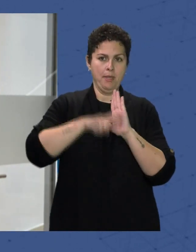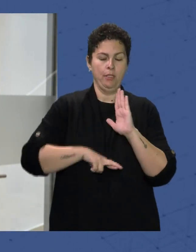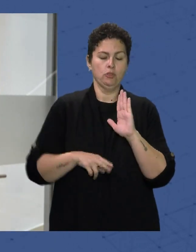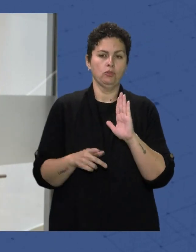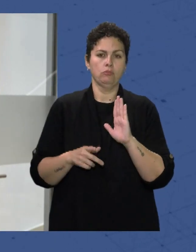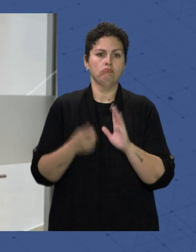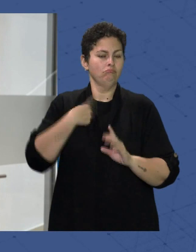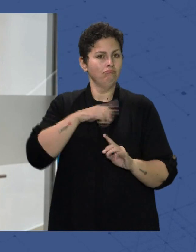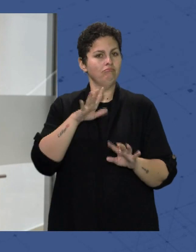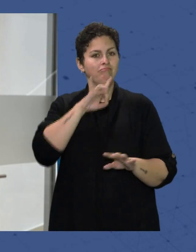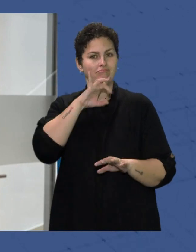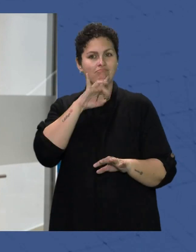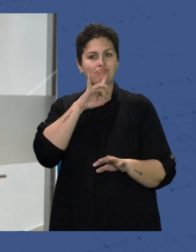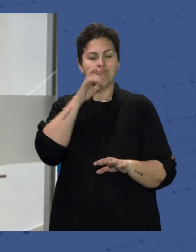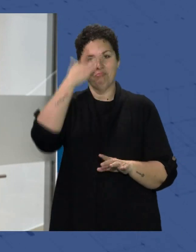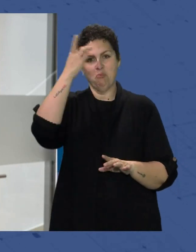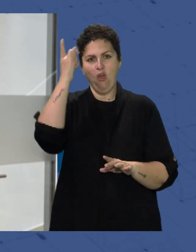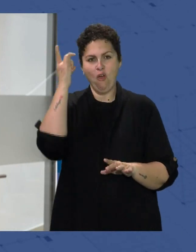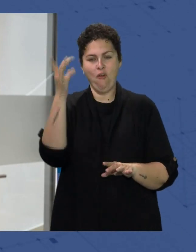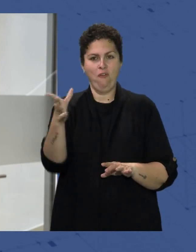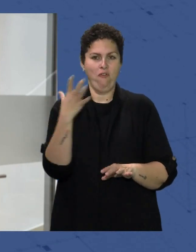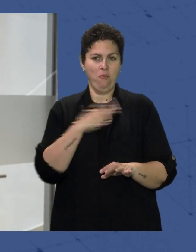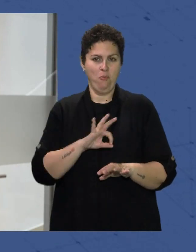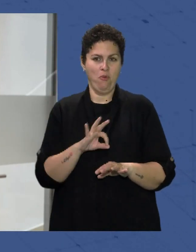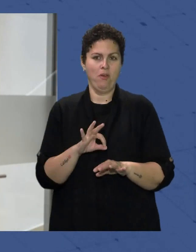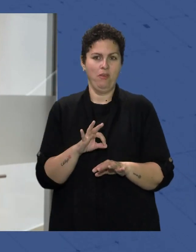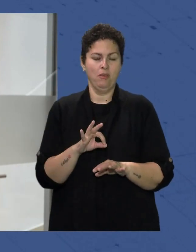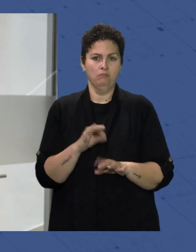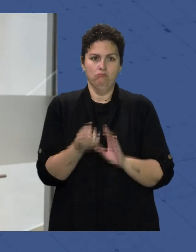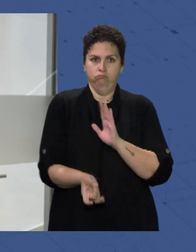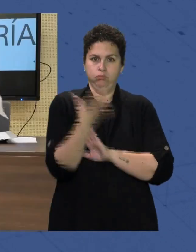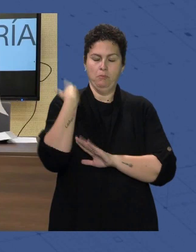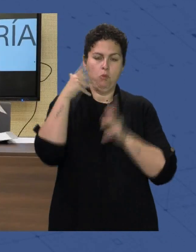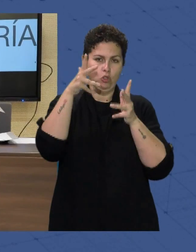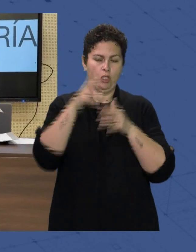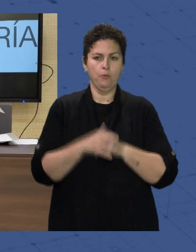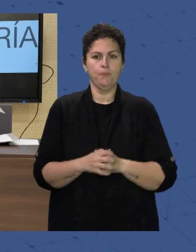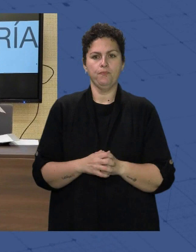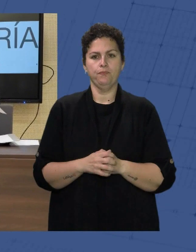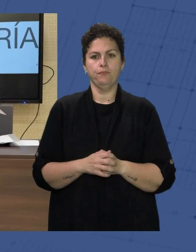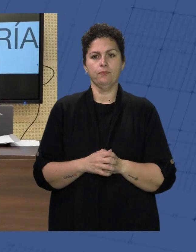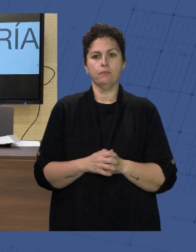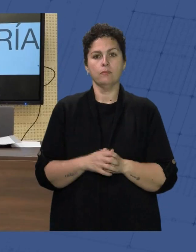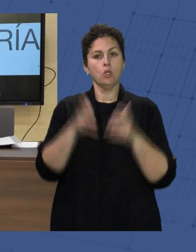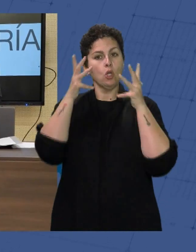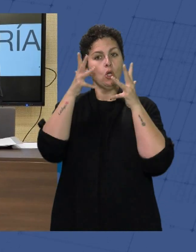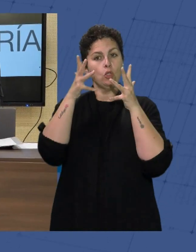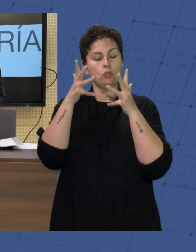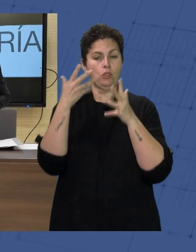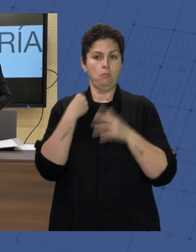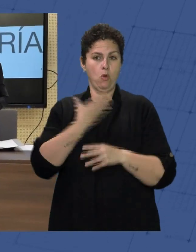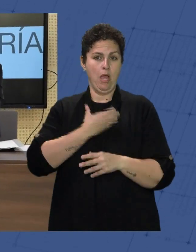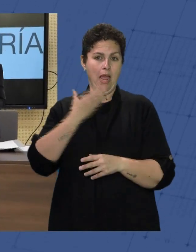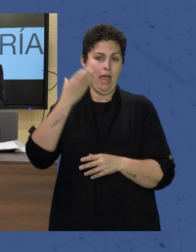satisfechos De que por fin Se haya podido Dar constitución De este consejo A este consejo Presidido por la alcaldesa